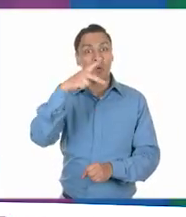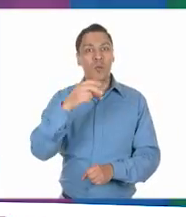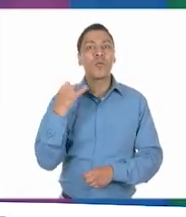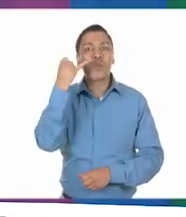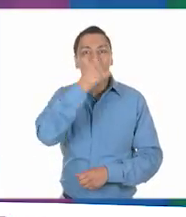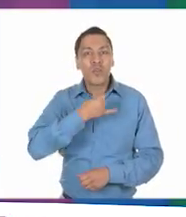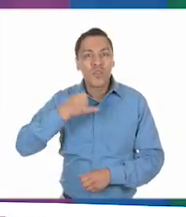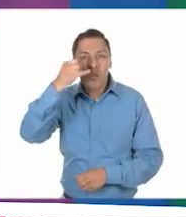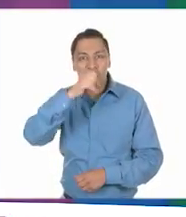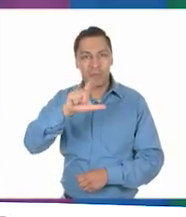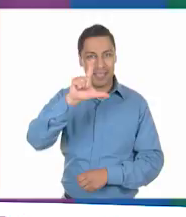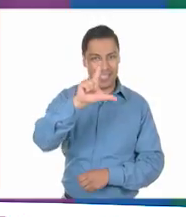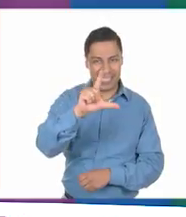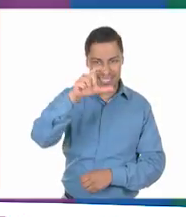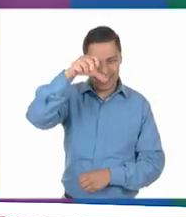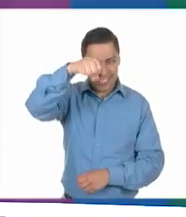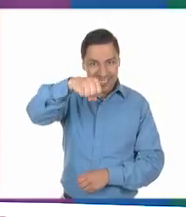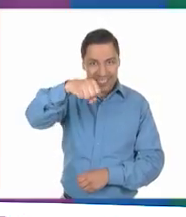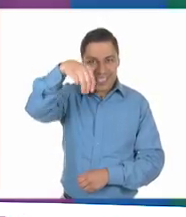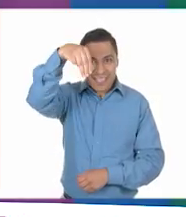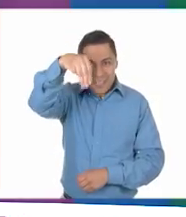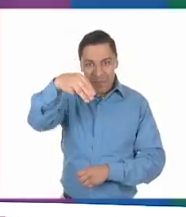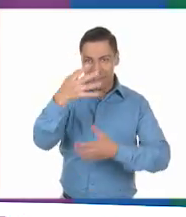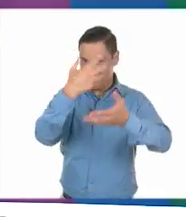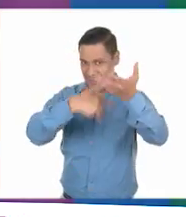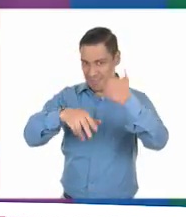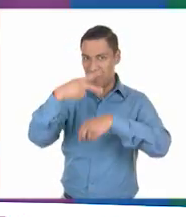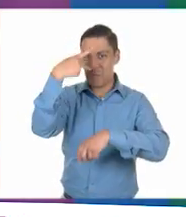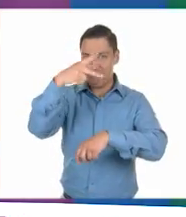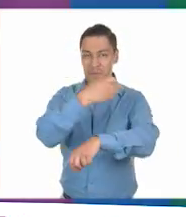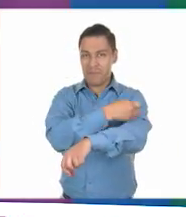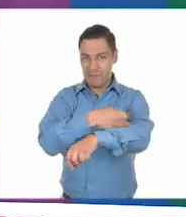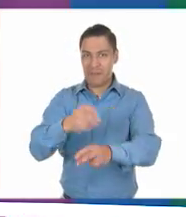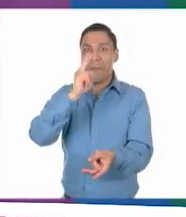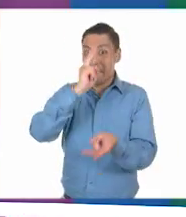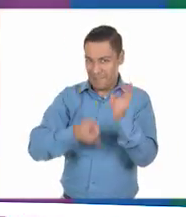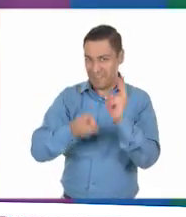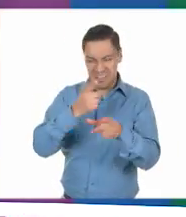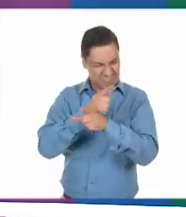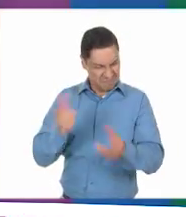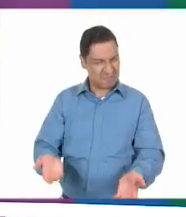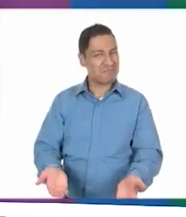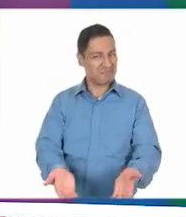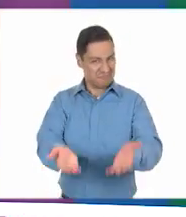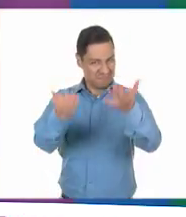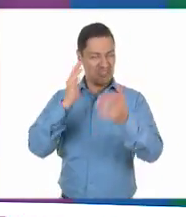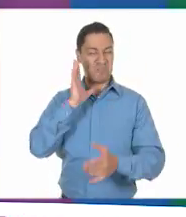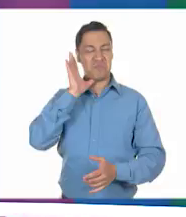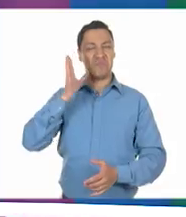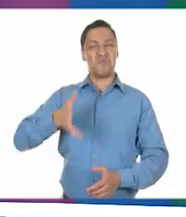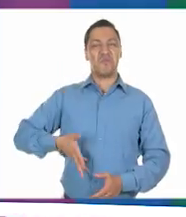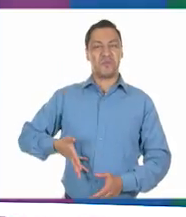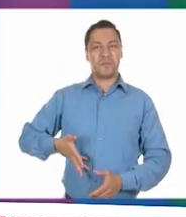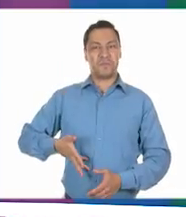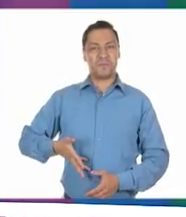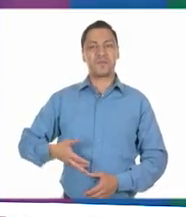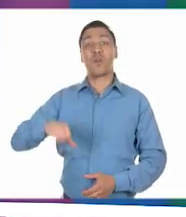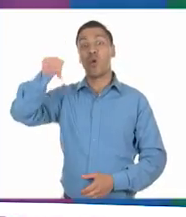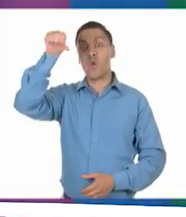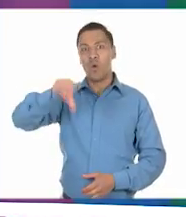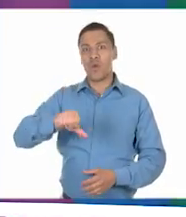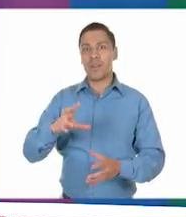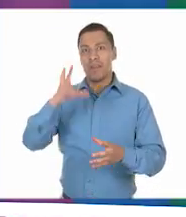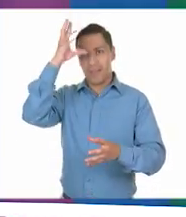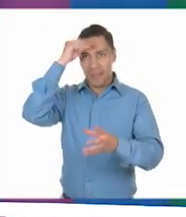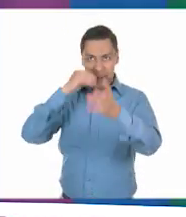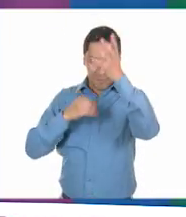este momento para practicarla y platica con tu familia en tu lengua materna. Por hoy hemos terminado con grandes desafíos en